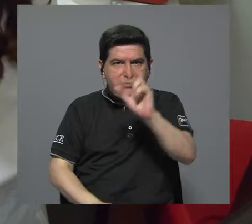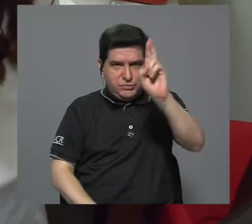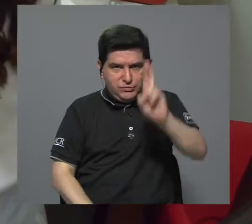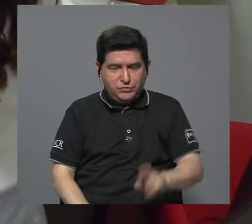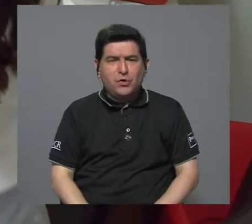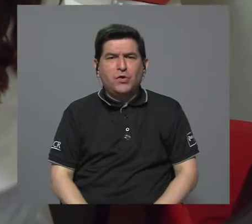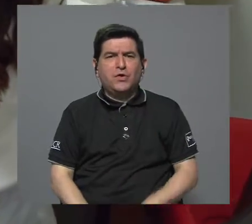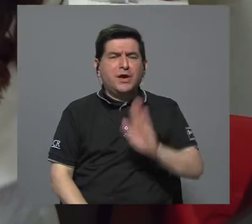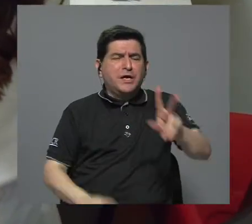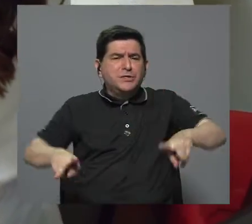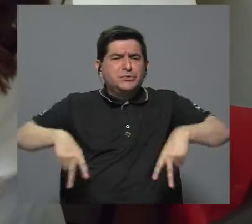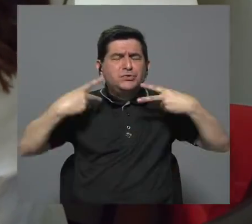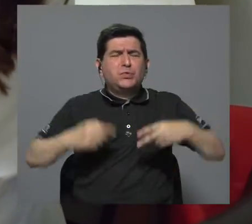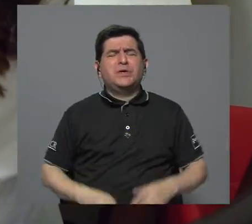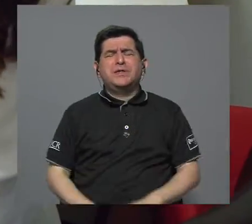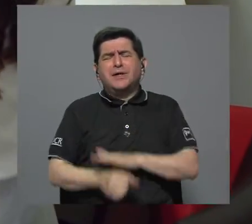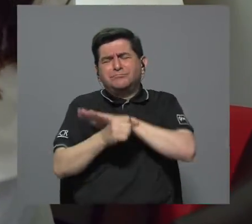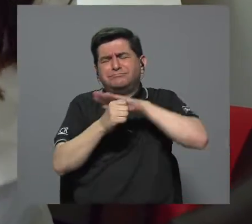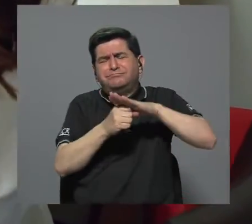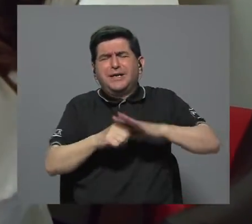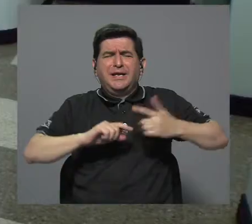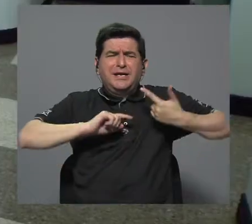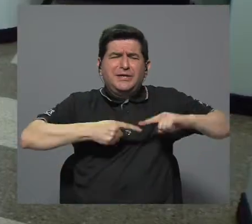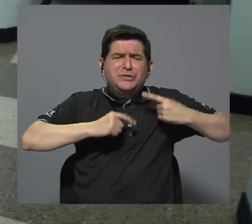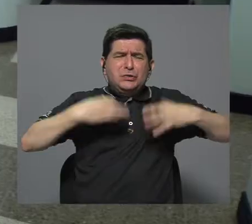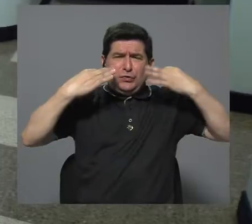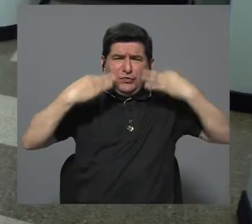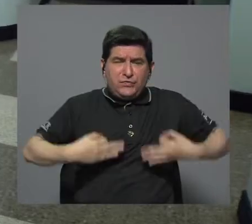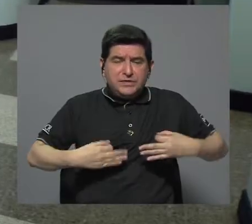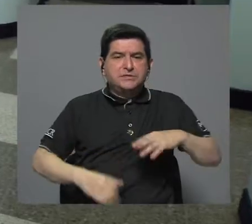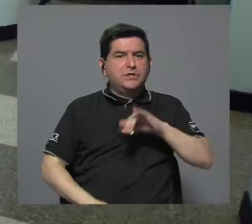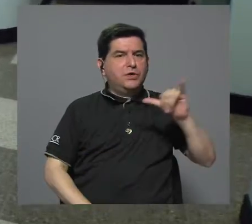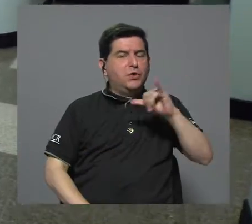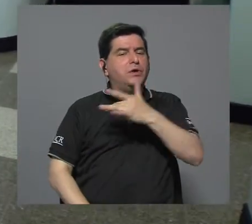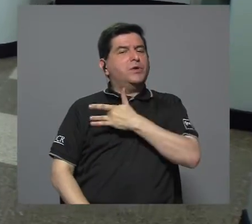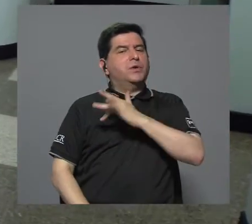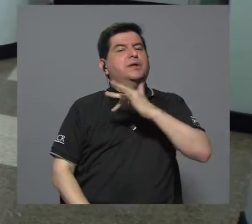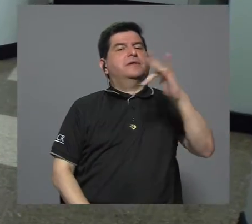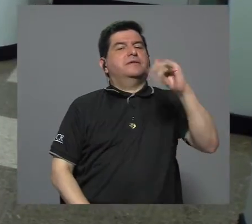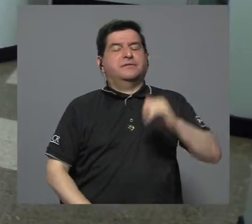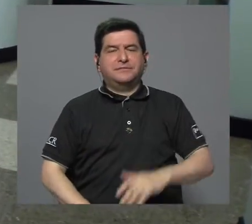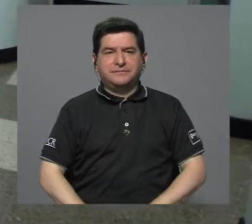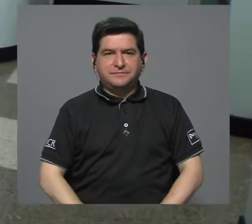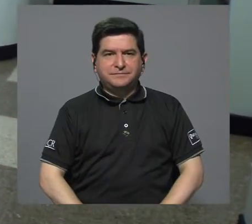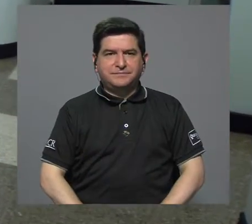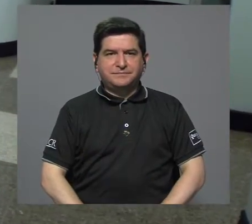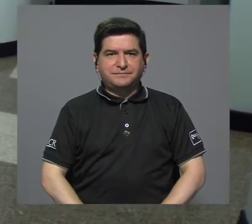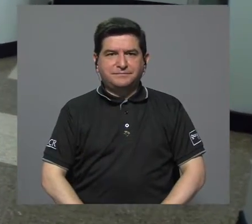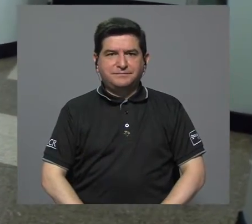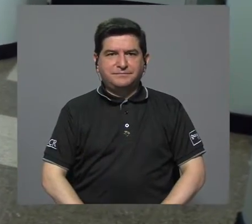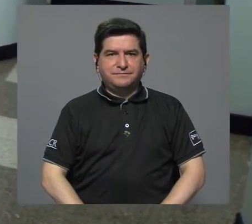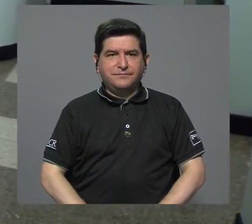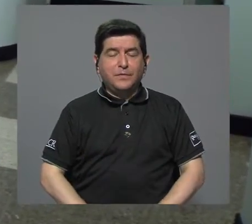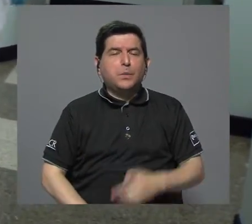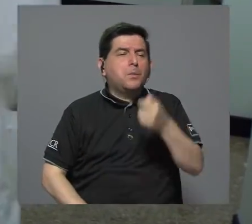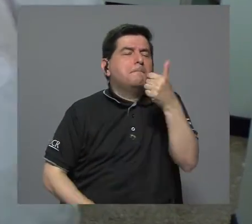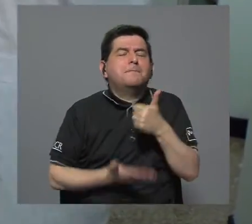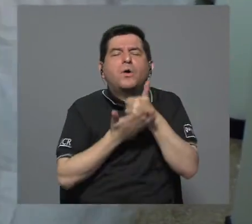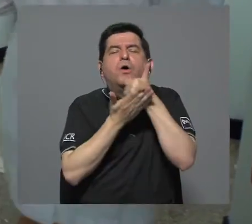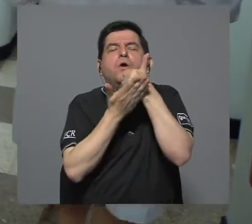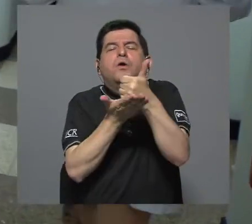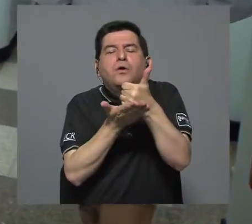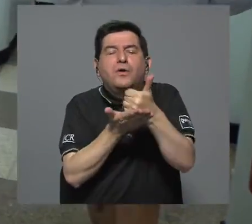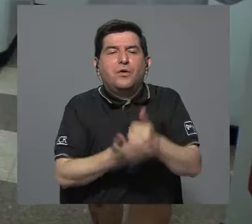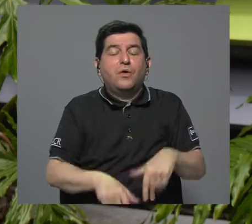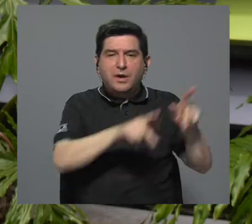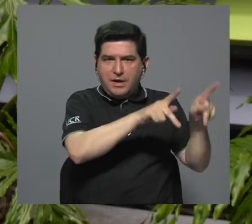costarricenses vivan sus días llenos de dolor físico pero también dolor del aire. Dar un poco